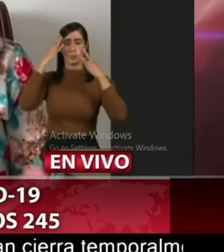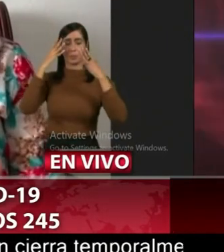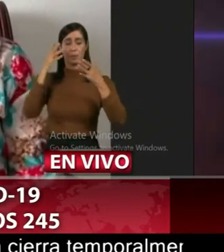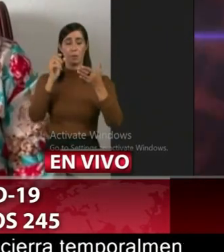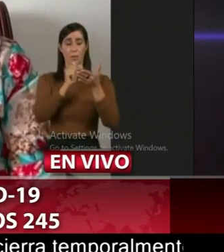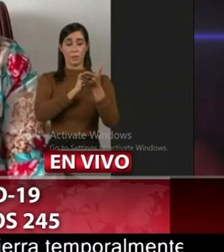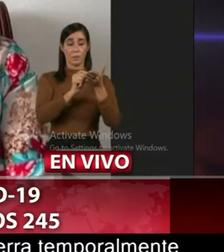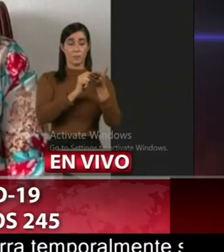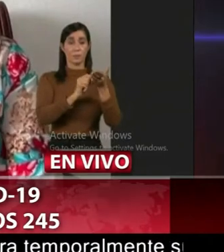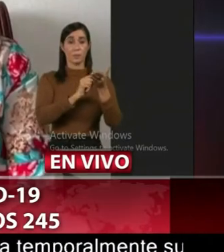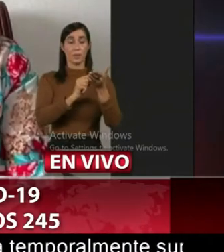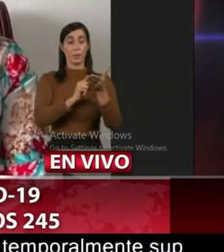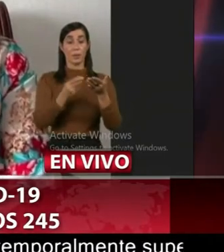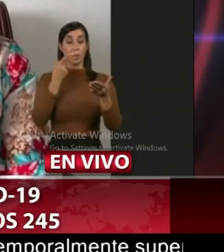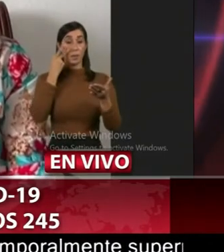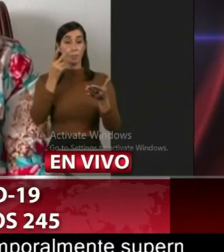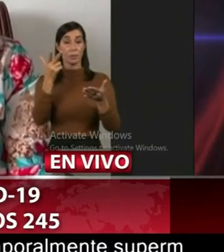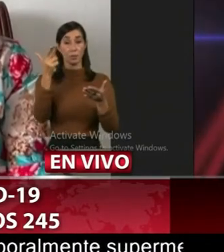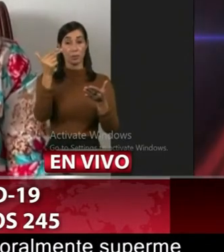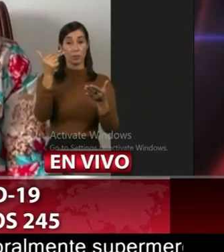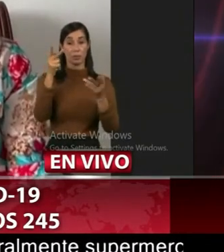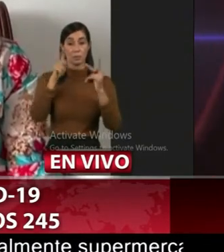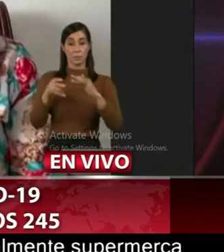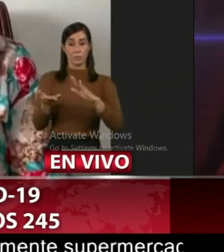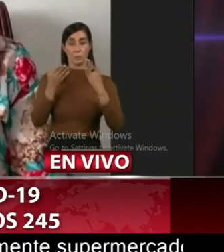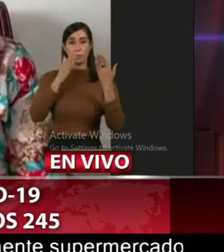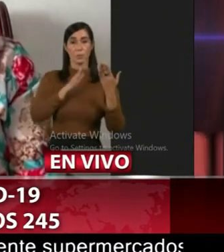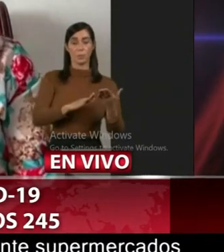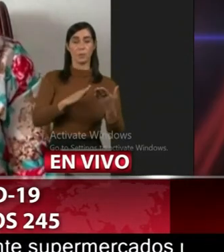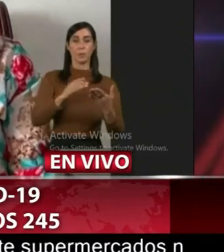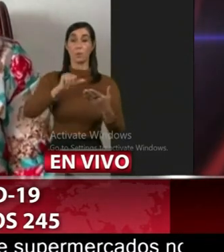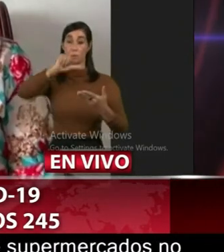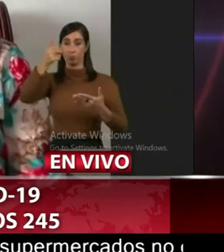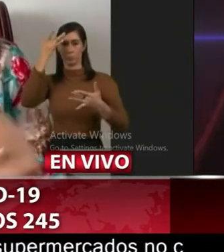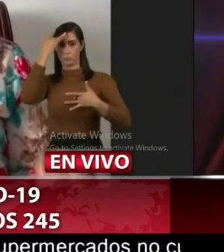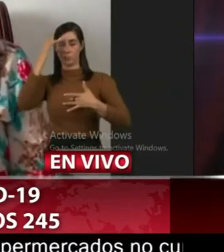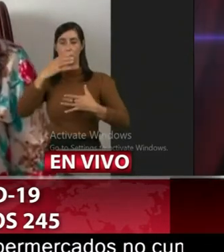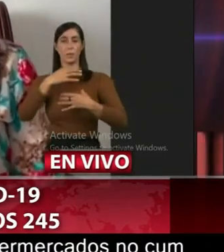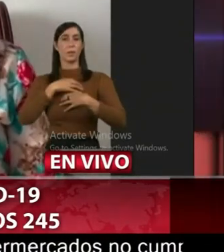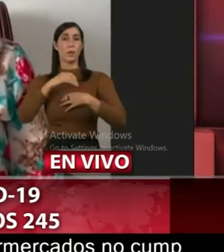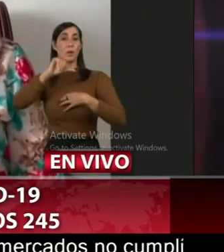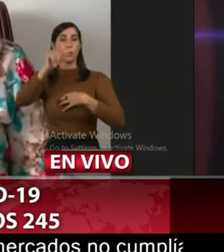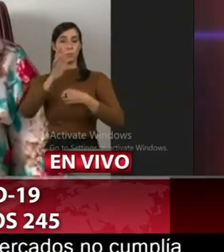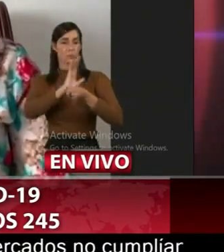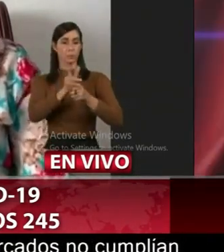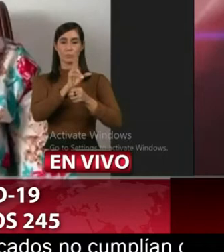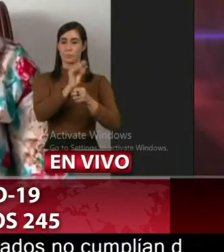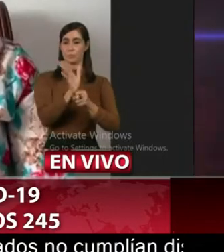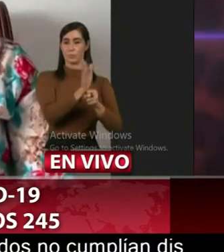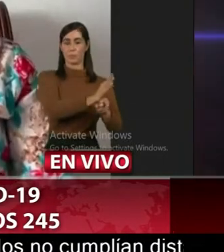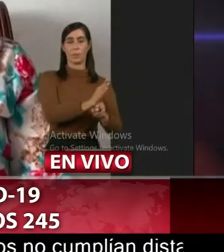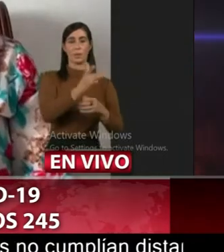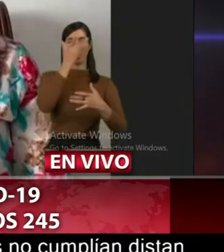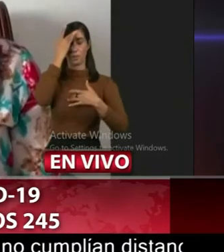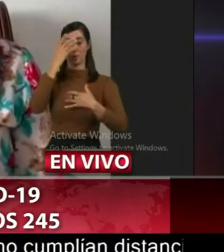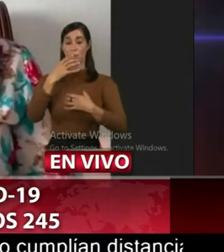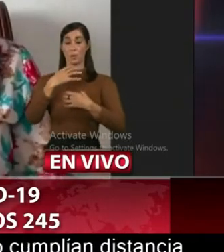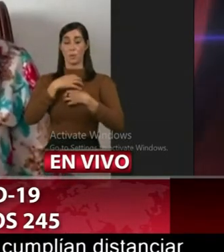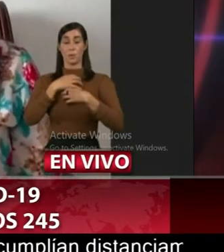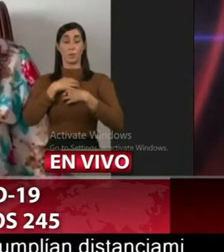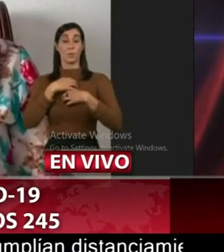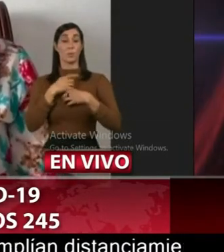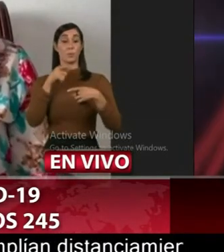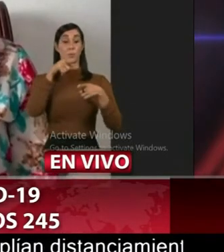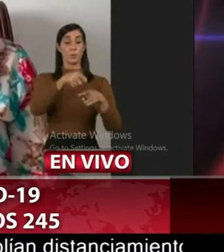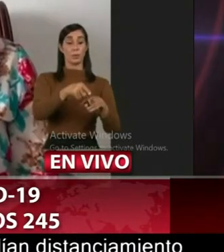registro como de 13 casos de fallecimientos por neumonía y como que en el boletín se reflejan dos casos solamente y